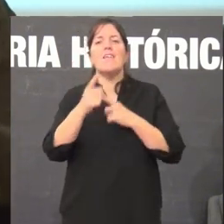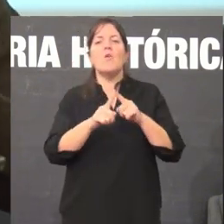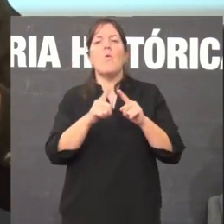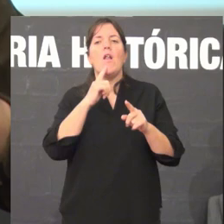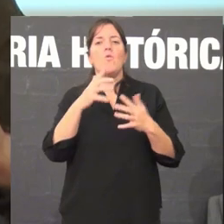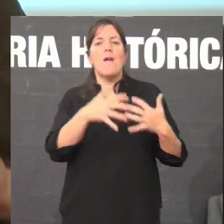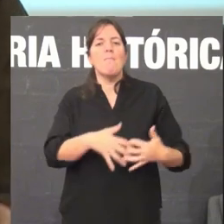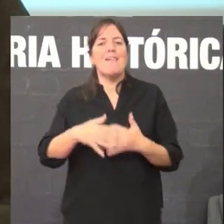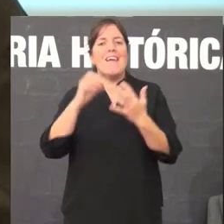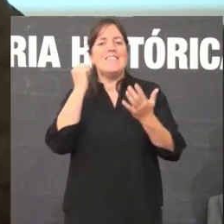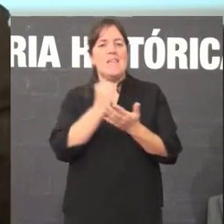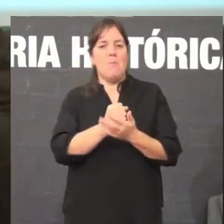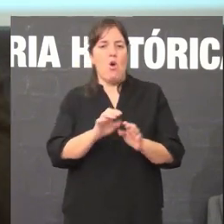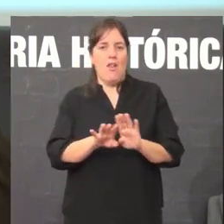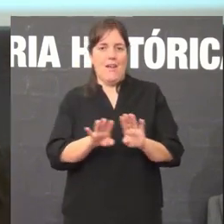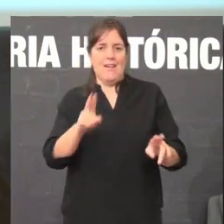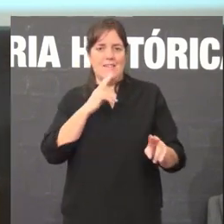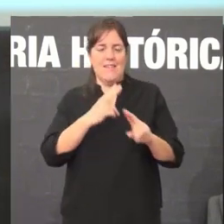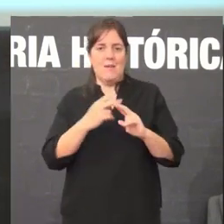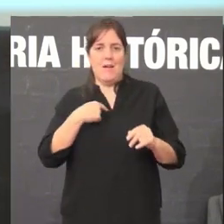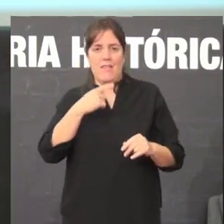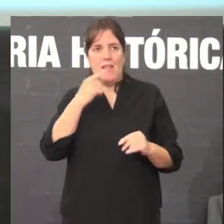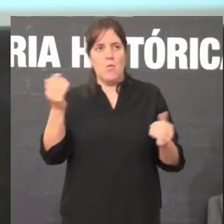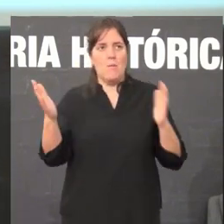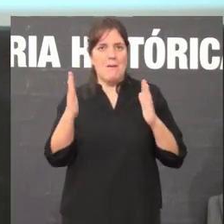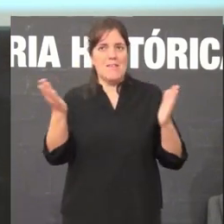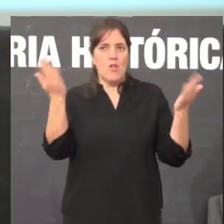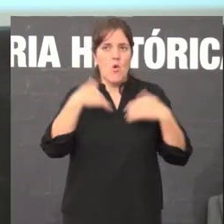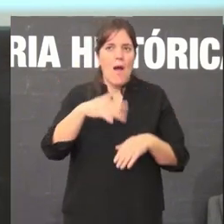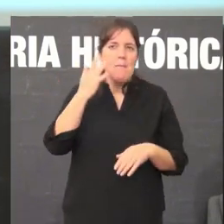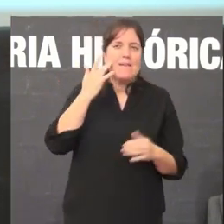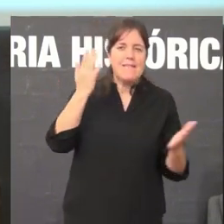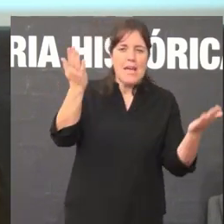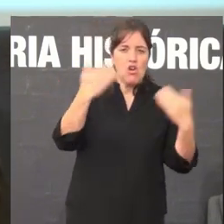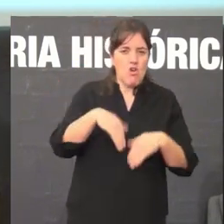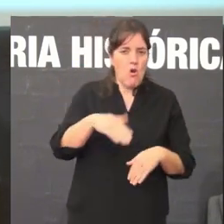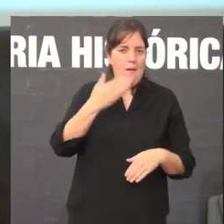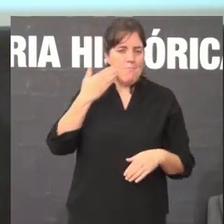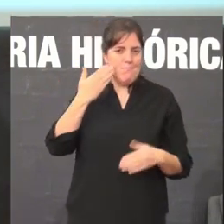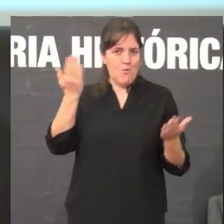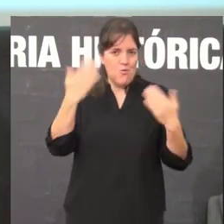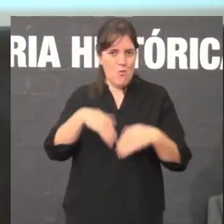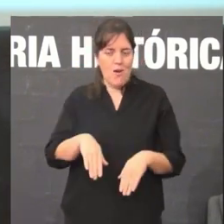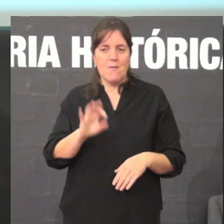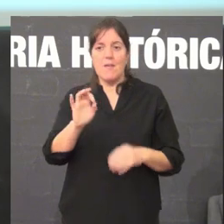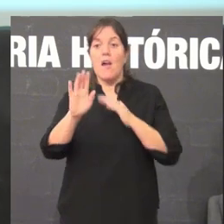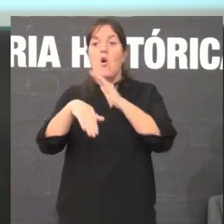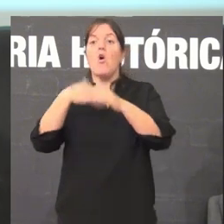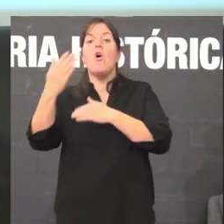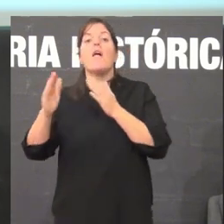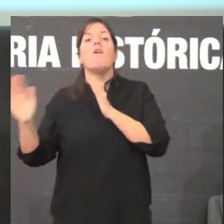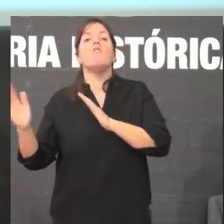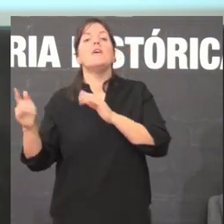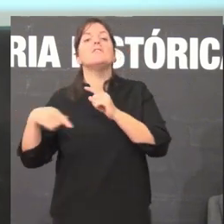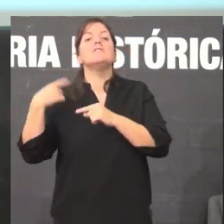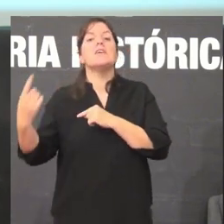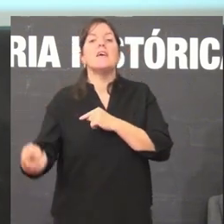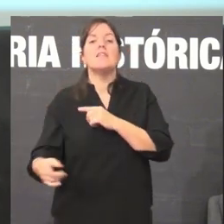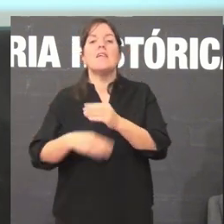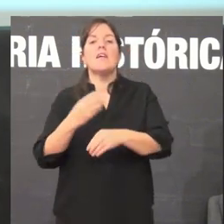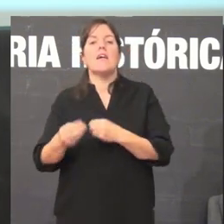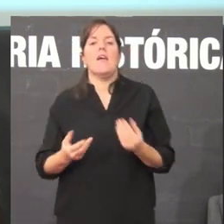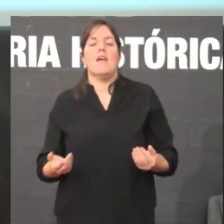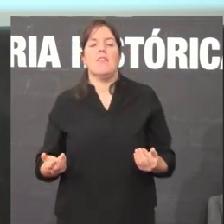de que non se saiba que tiveram pasado que non teña prestixo agora efectivamente o que pasamos é a fase seguinte e o que fan é acelerar